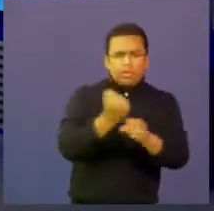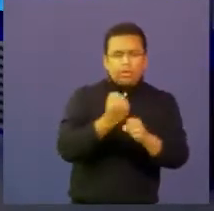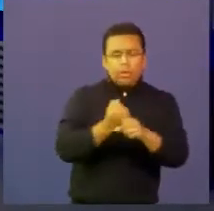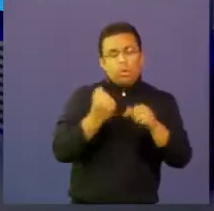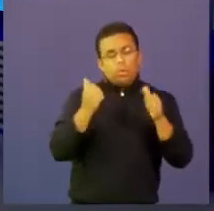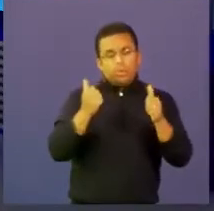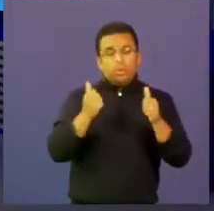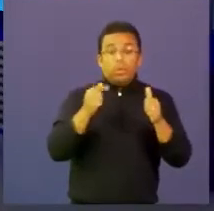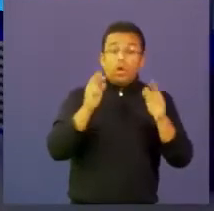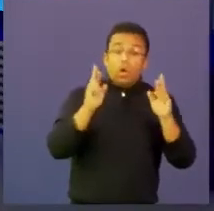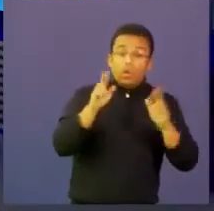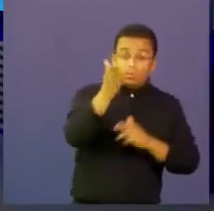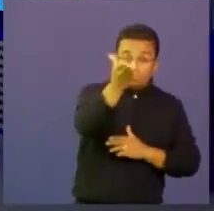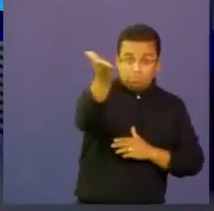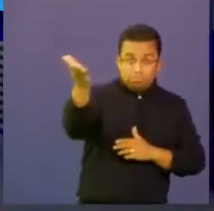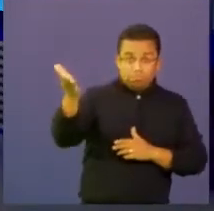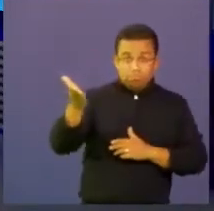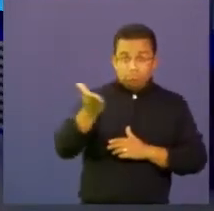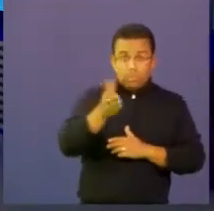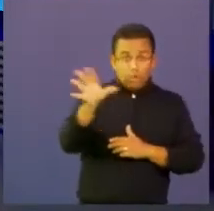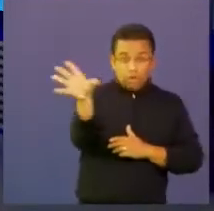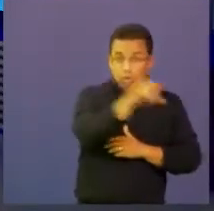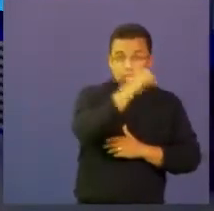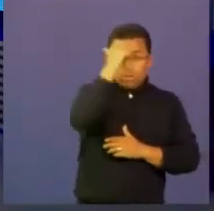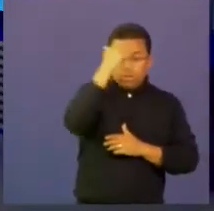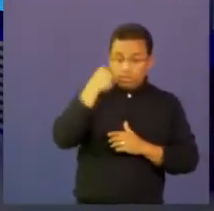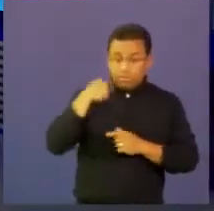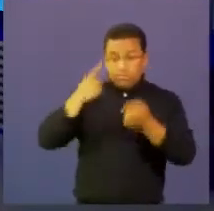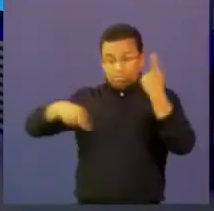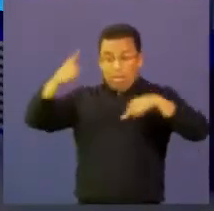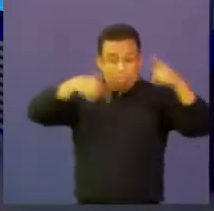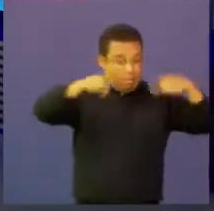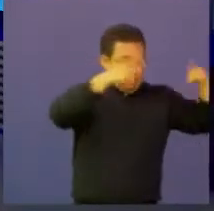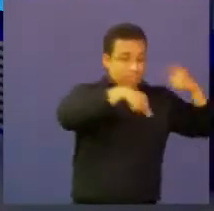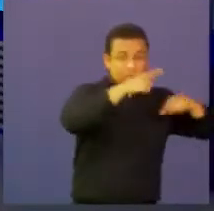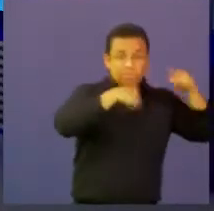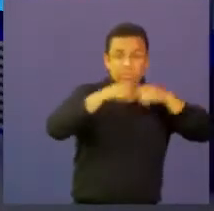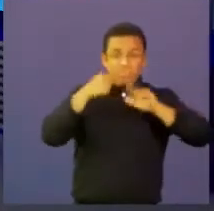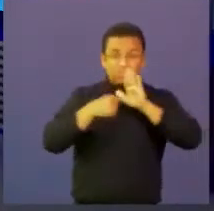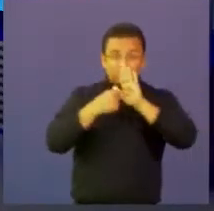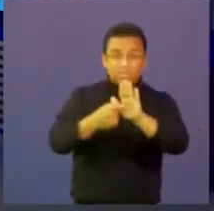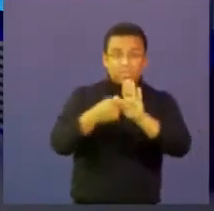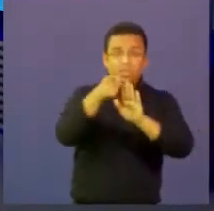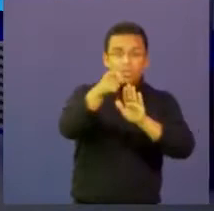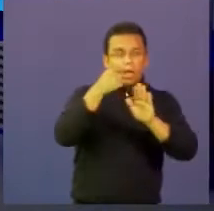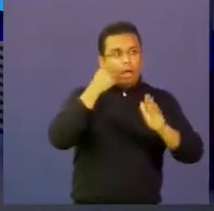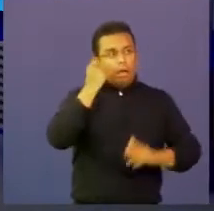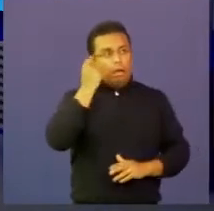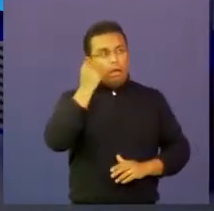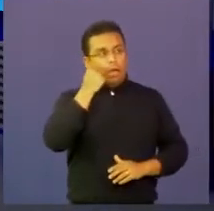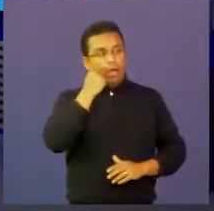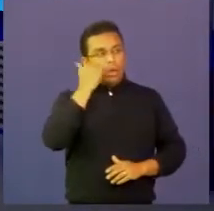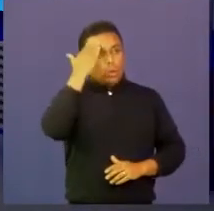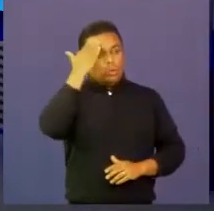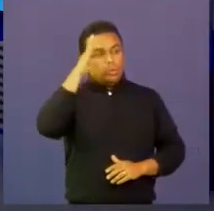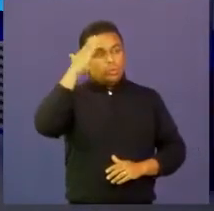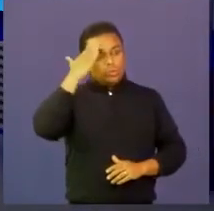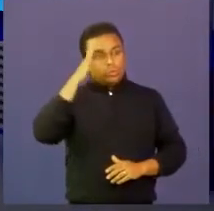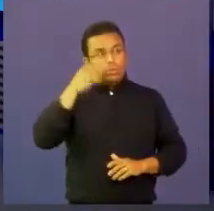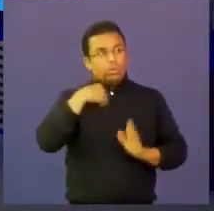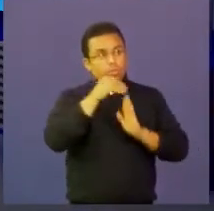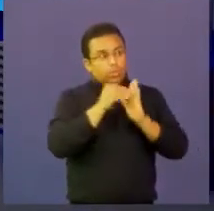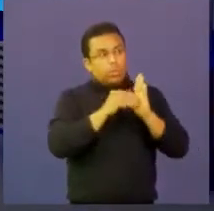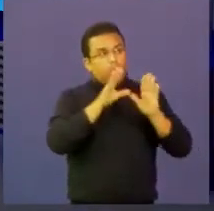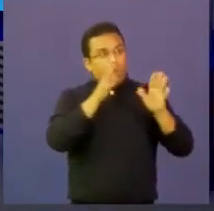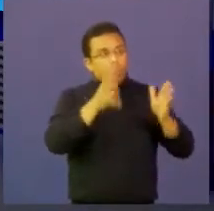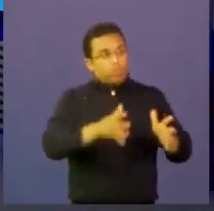docentes hayan recibido esta charla como una oportunidad para conocer otros contenidos y comprometerse a